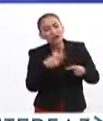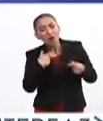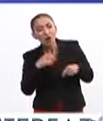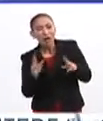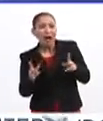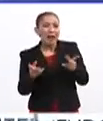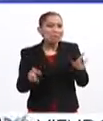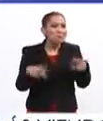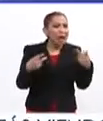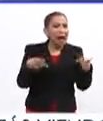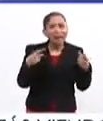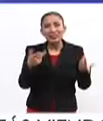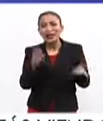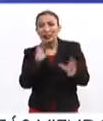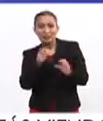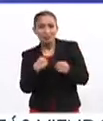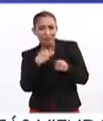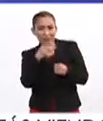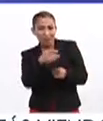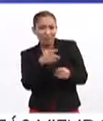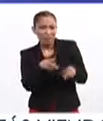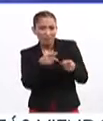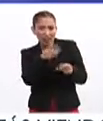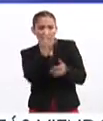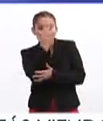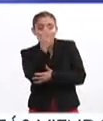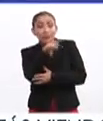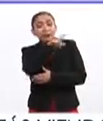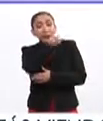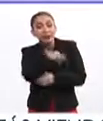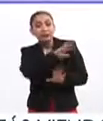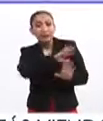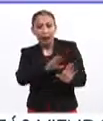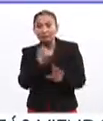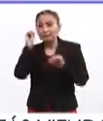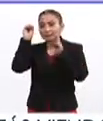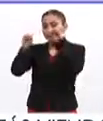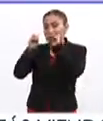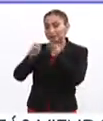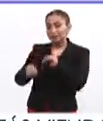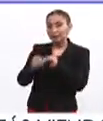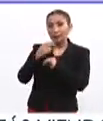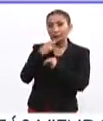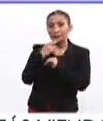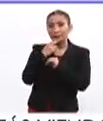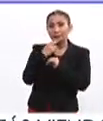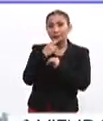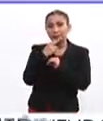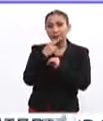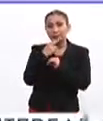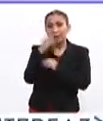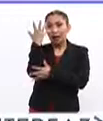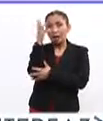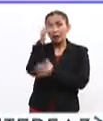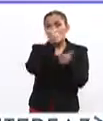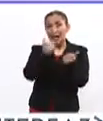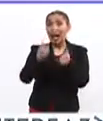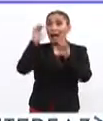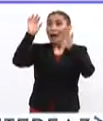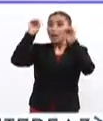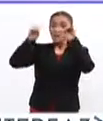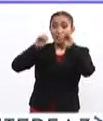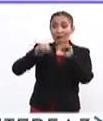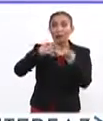vive de ellos, etcétera? Después, supongo que también el manejo de este árbol cuando ya es